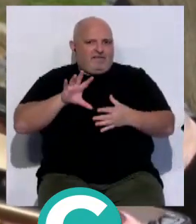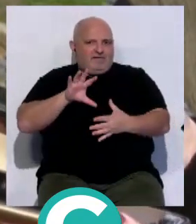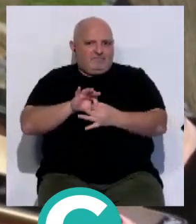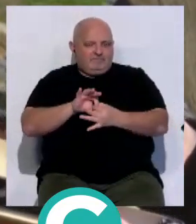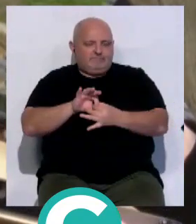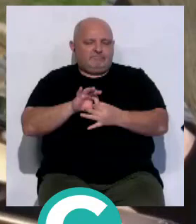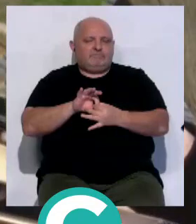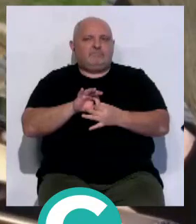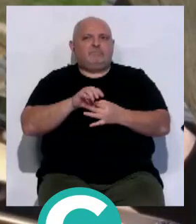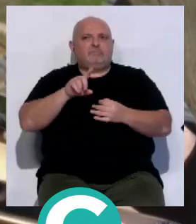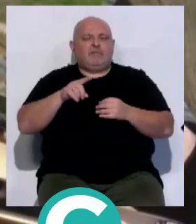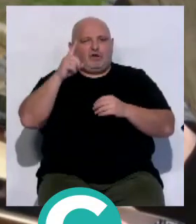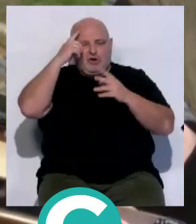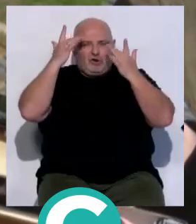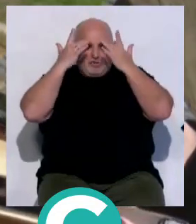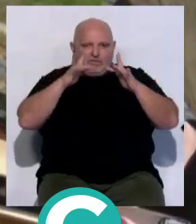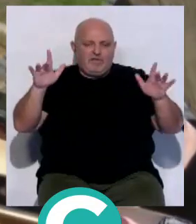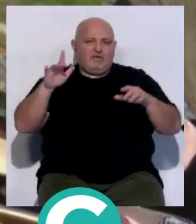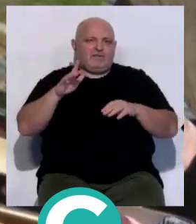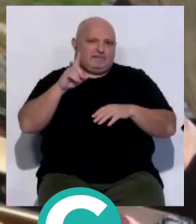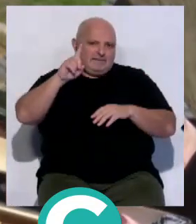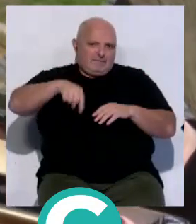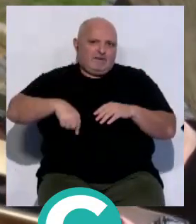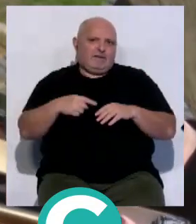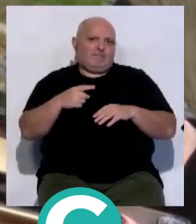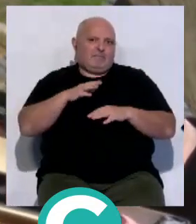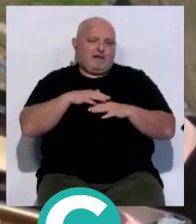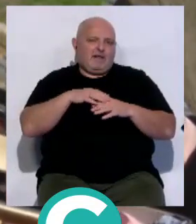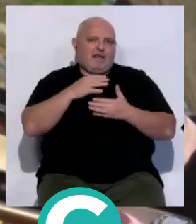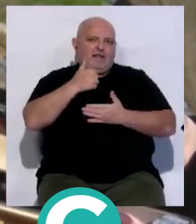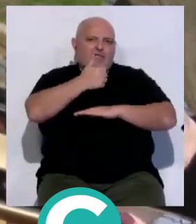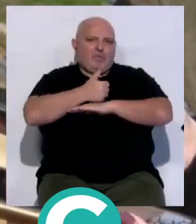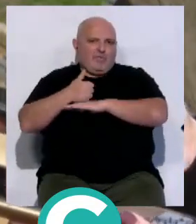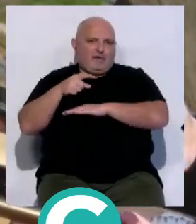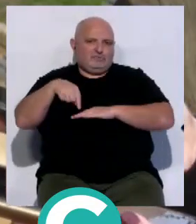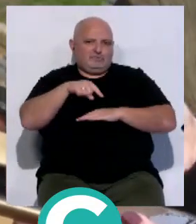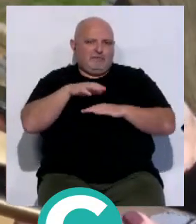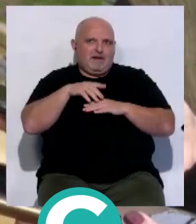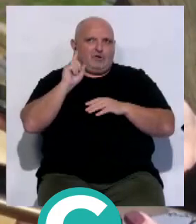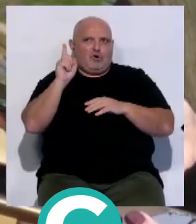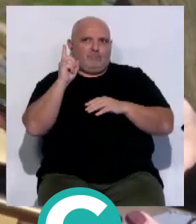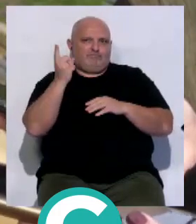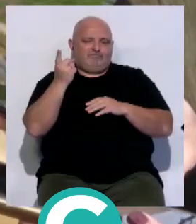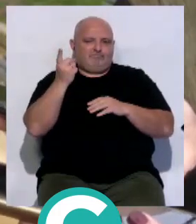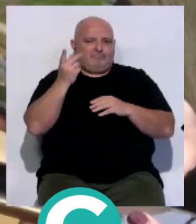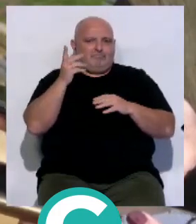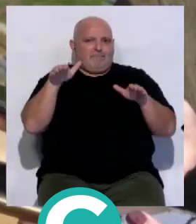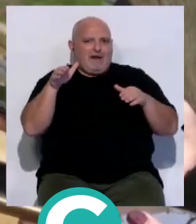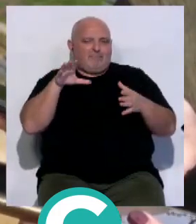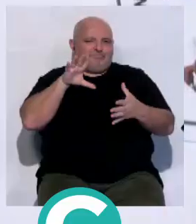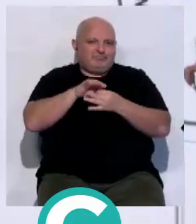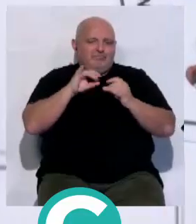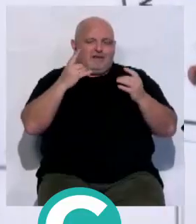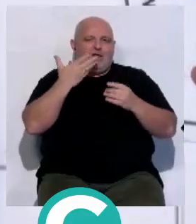la formación, la concienciación y la sensibilización de la ciudadanía y en ese caso por eso lo hacemos con escolares de la ciudad.